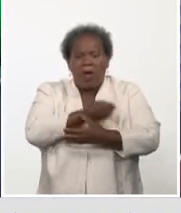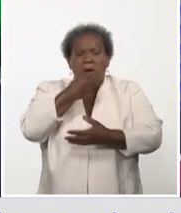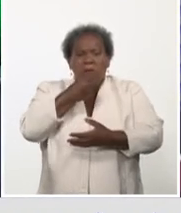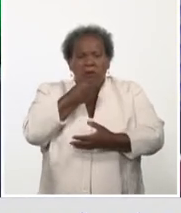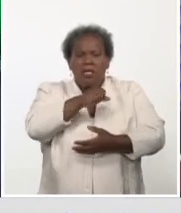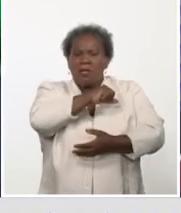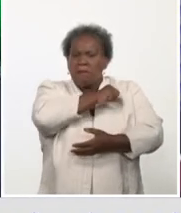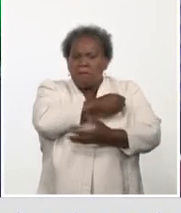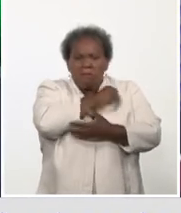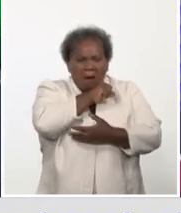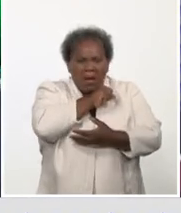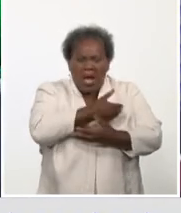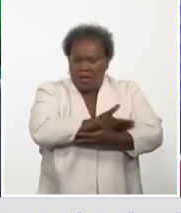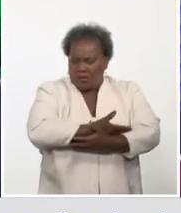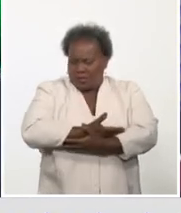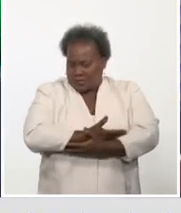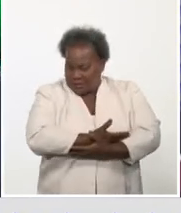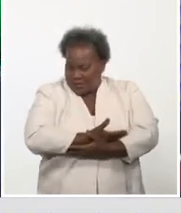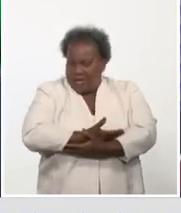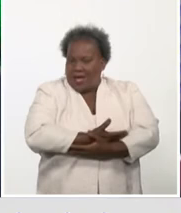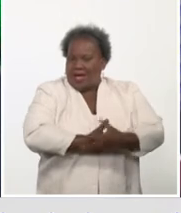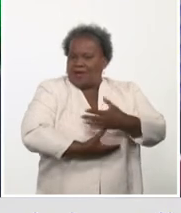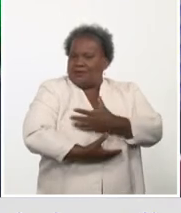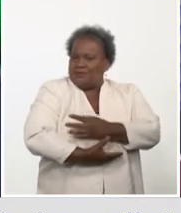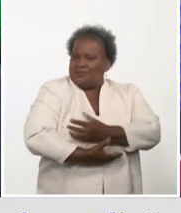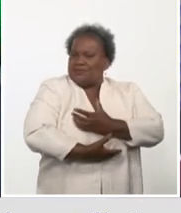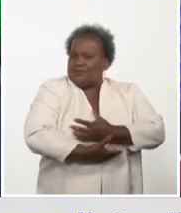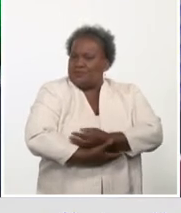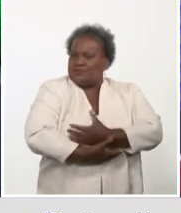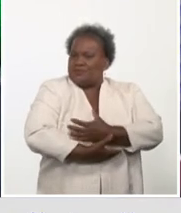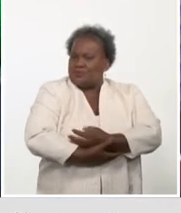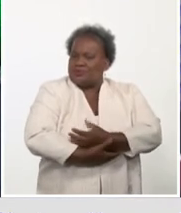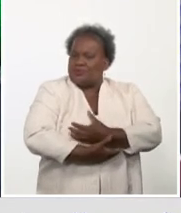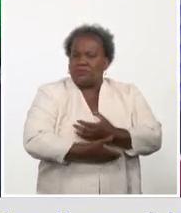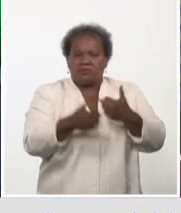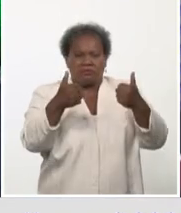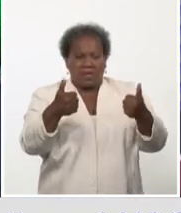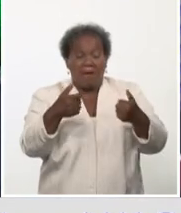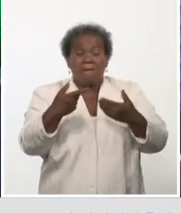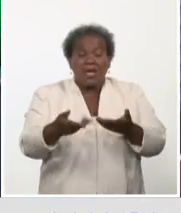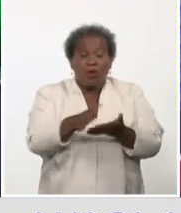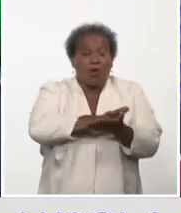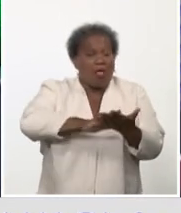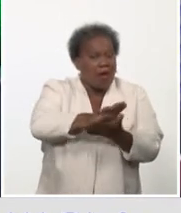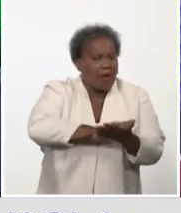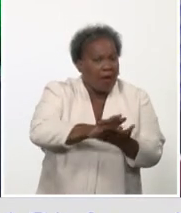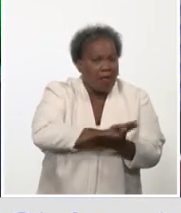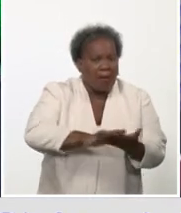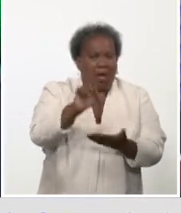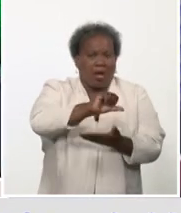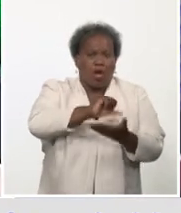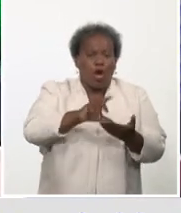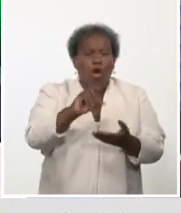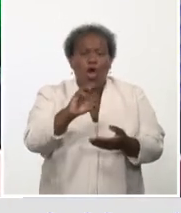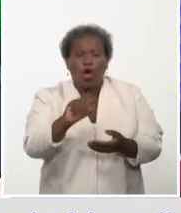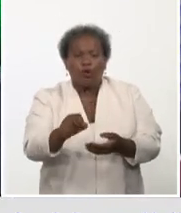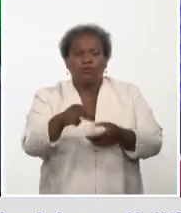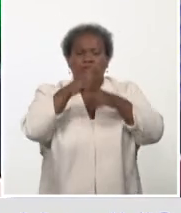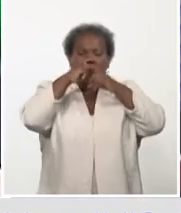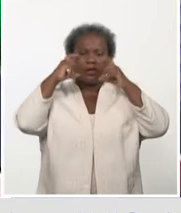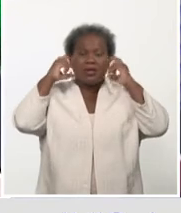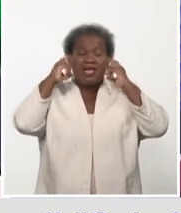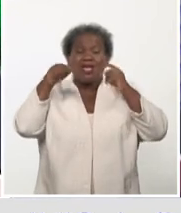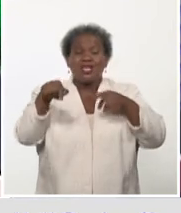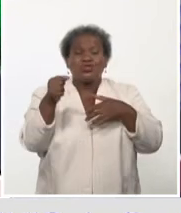no se proscribe la lactancia. Ah, pero eso bien, lavado correcto de las manos, uso de la mascarilla, y todo eso nos va a